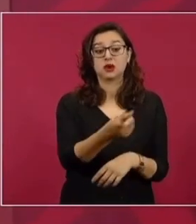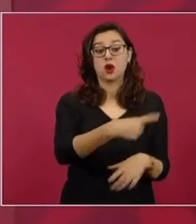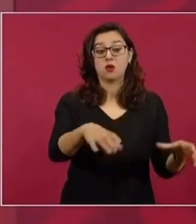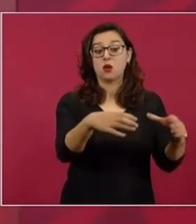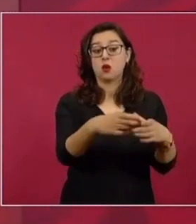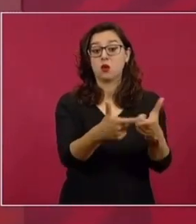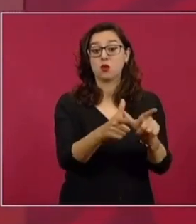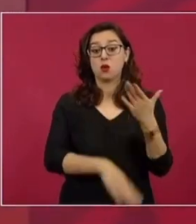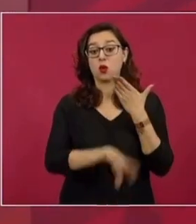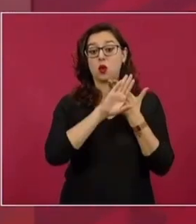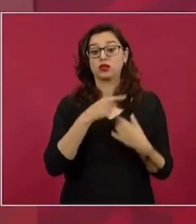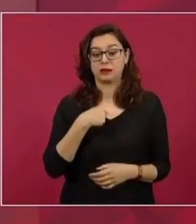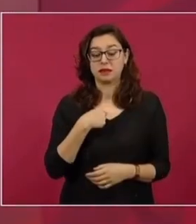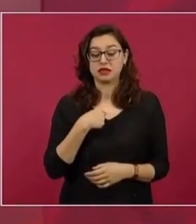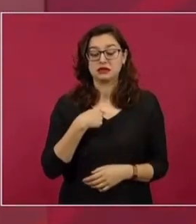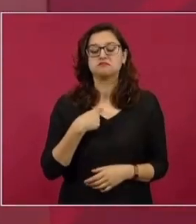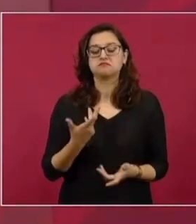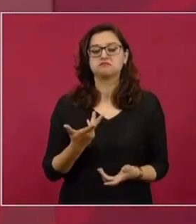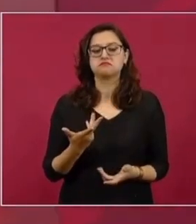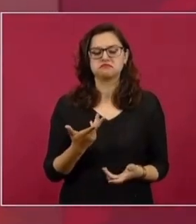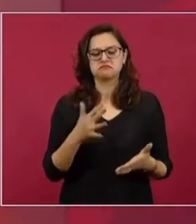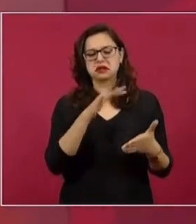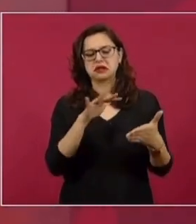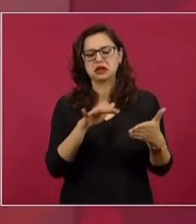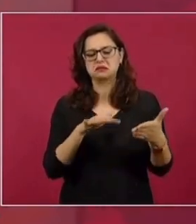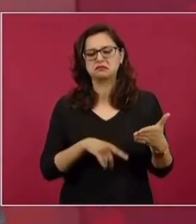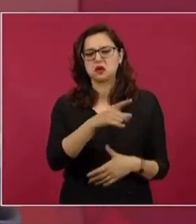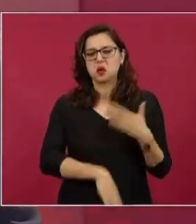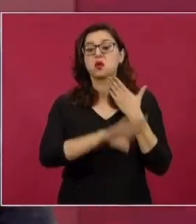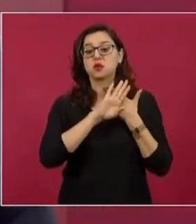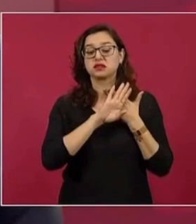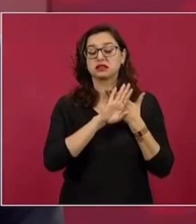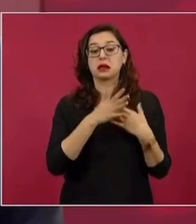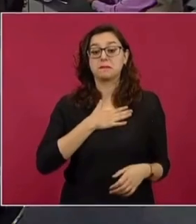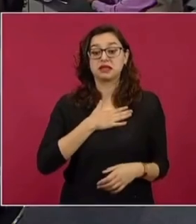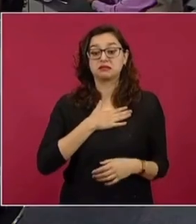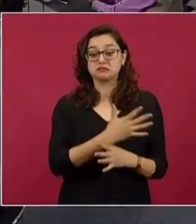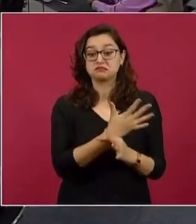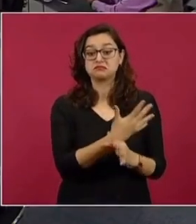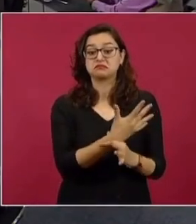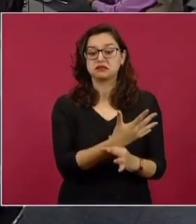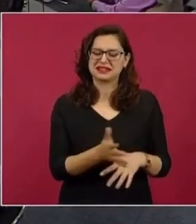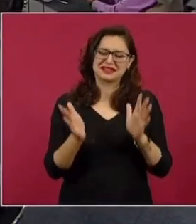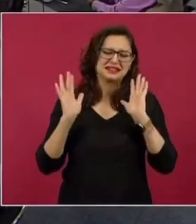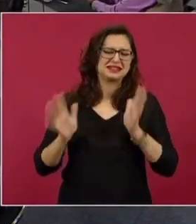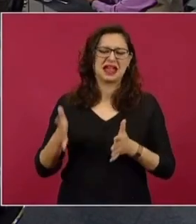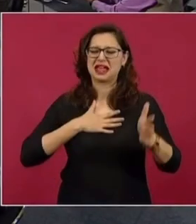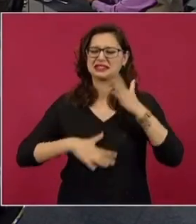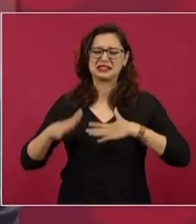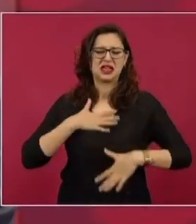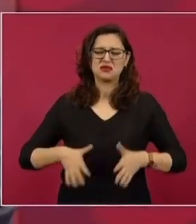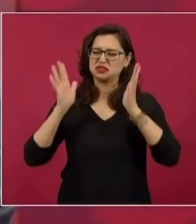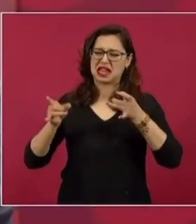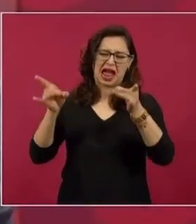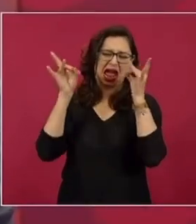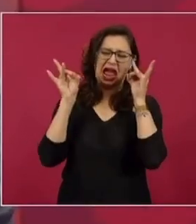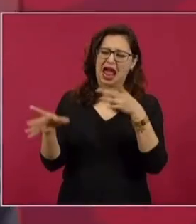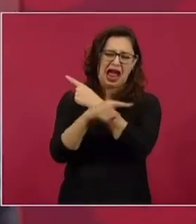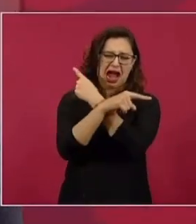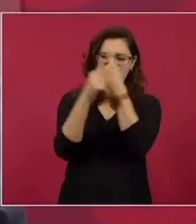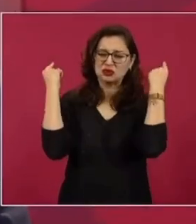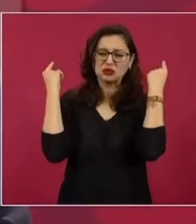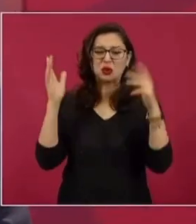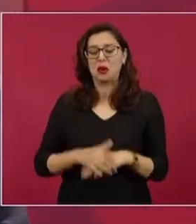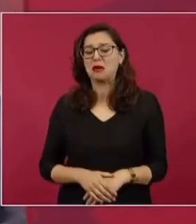ojos, dicen, estaba yo leyendo un mensaje, de que están hartos de que yo diga que